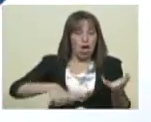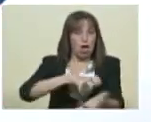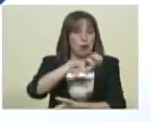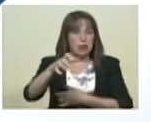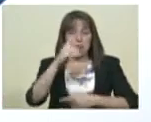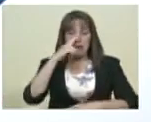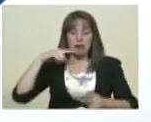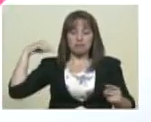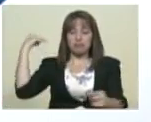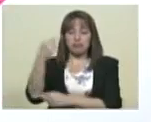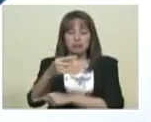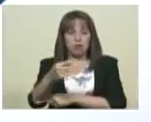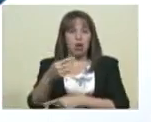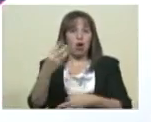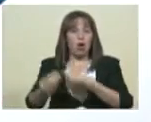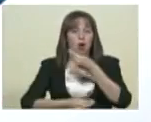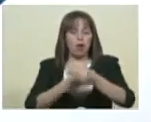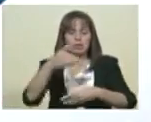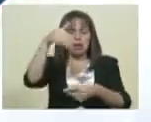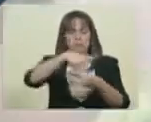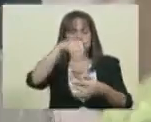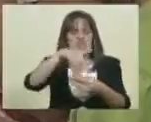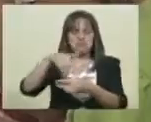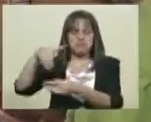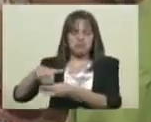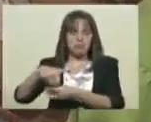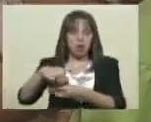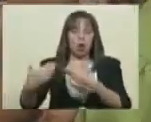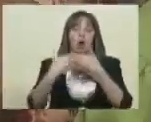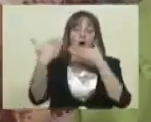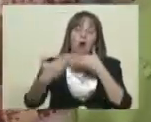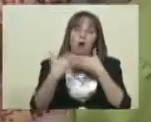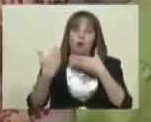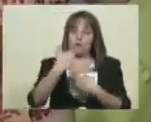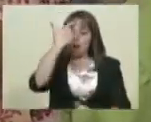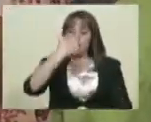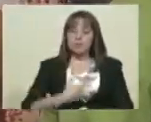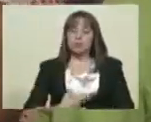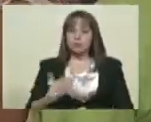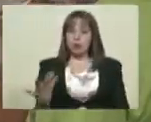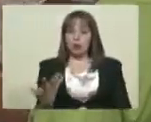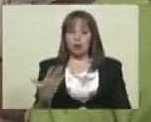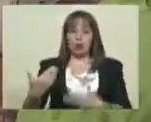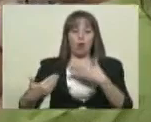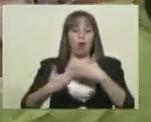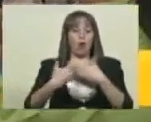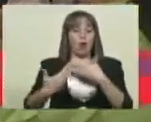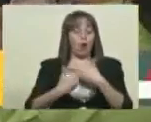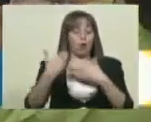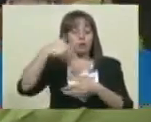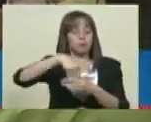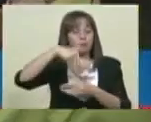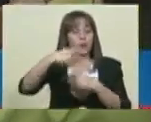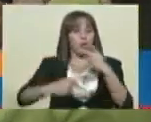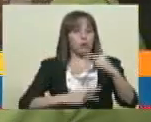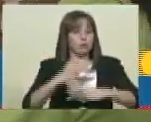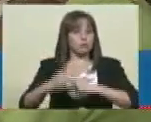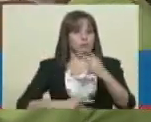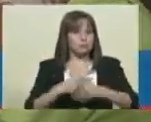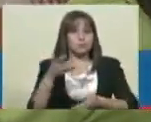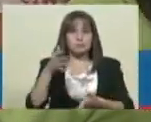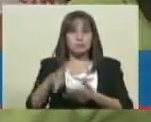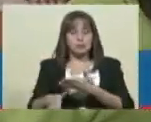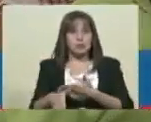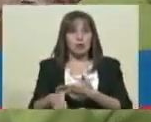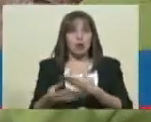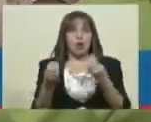amenazas contra las electoras, contra los electores, contra el proceso electoral en sí que nos lleva a nosotros tomar